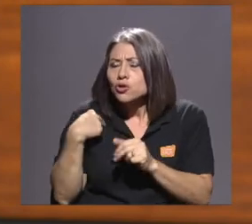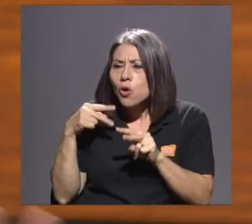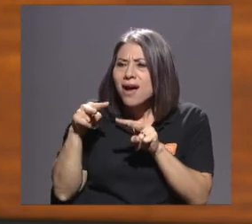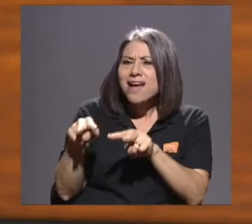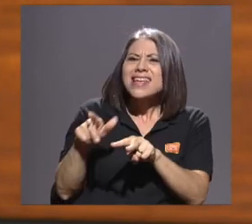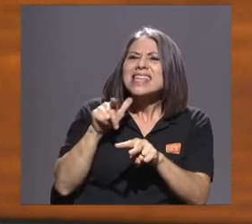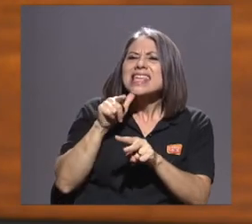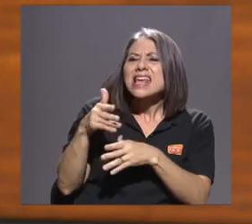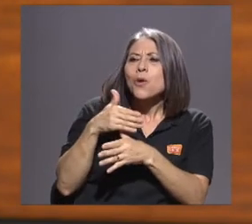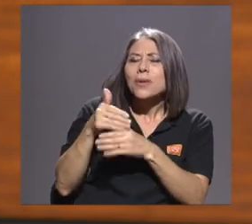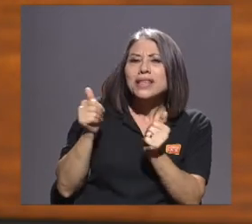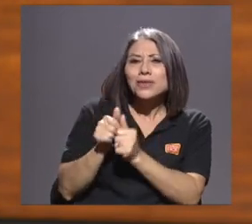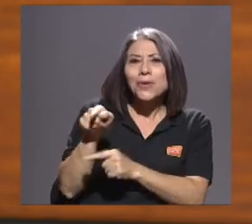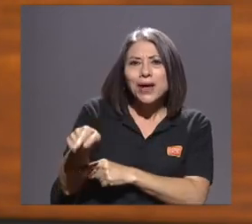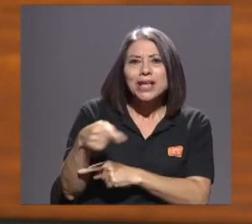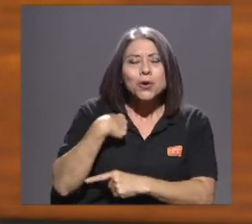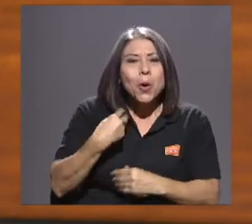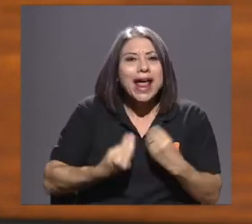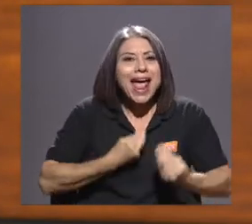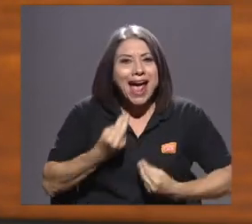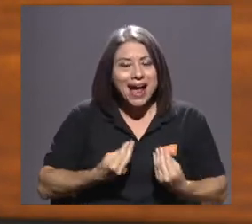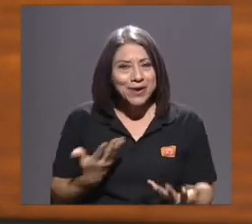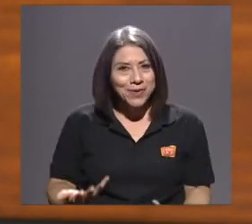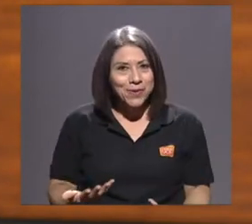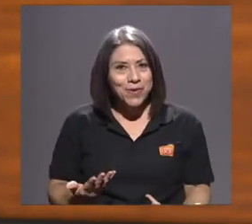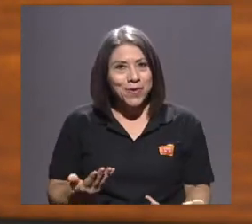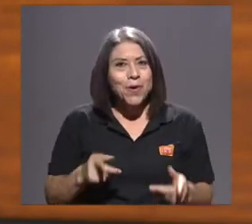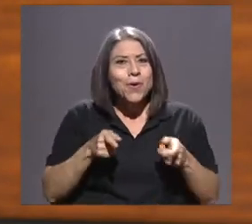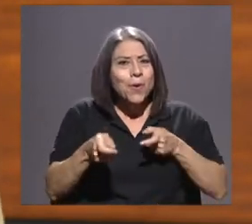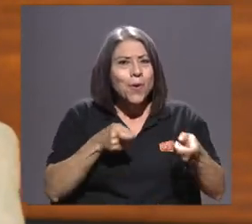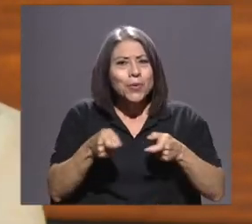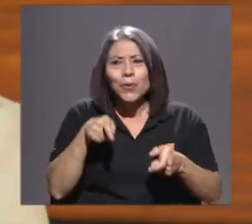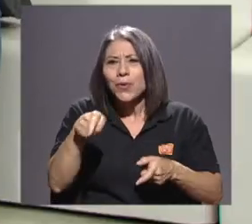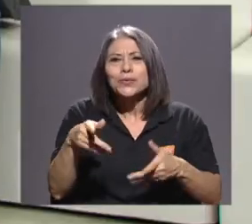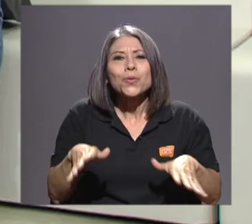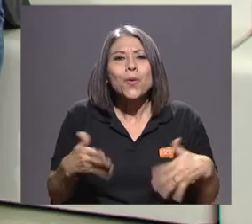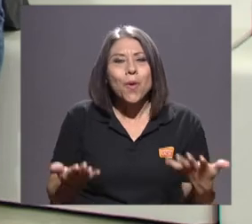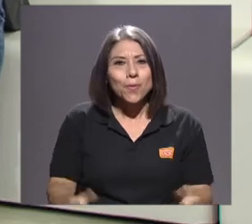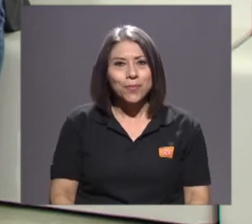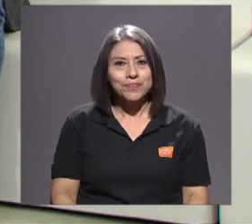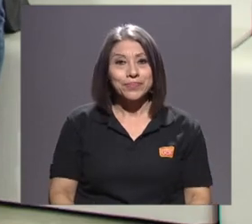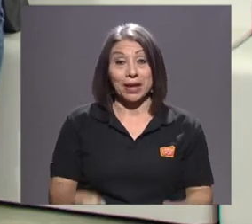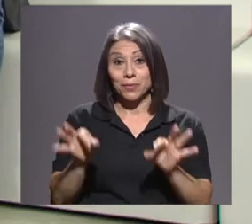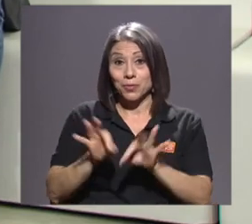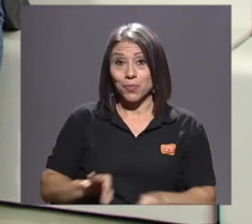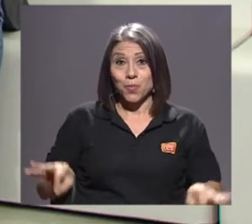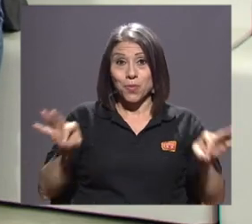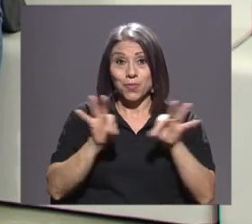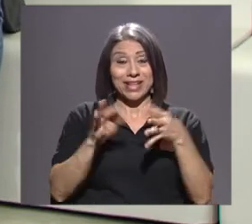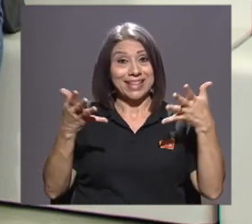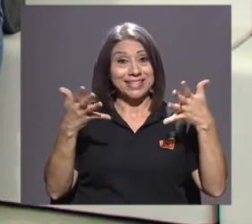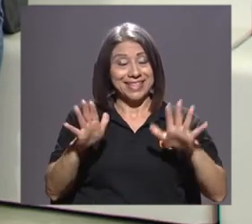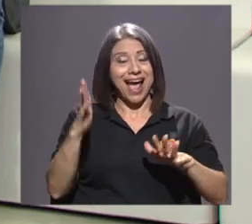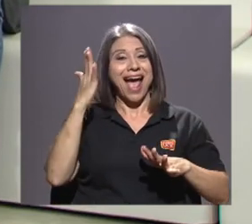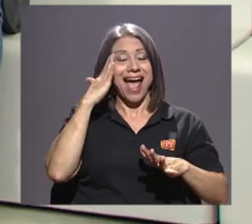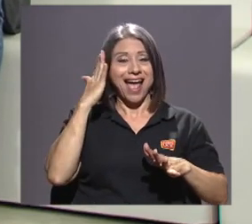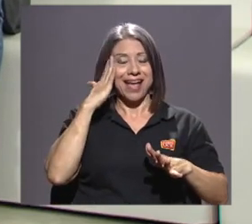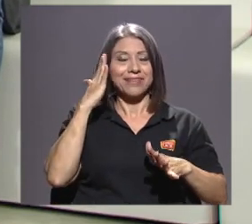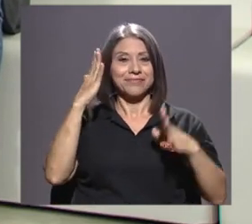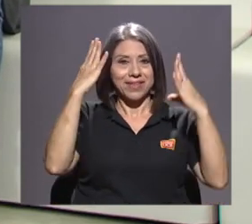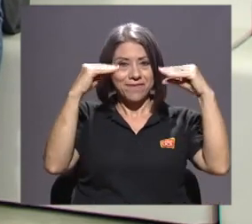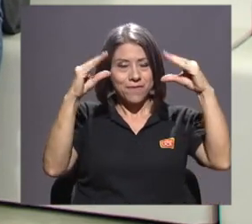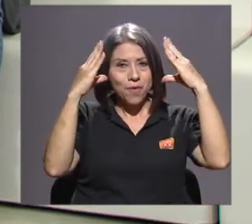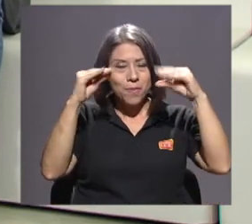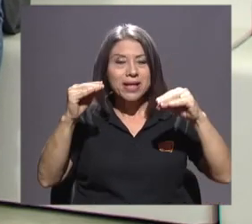no chica, pero ¿qué hago? ¿Verdad? O sea, ¿cómo controla este contenido? Bueno, muy importante, Mariana. Entonces ya tenemos ese contexto de